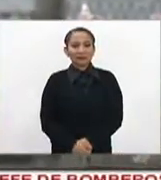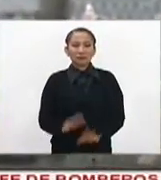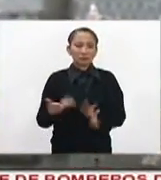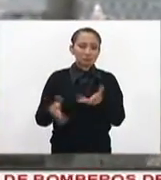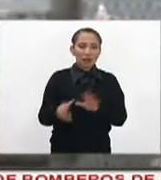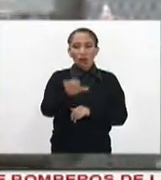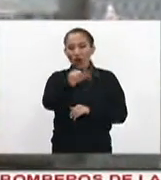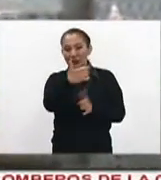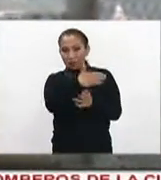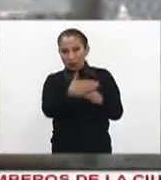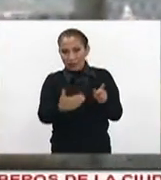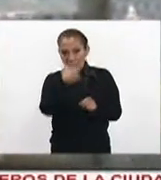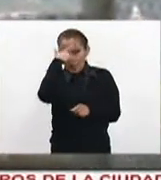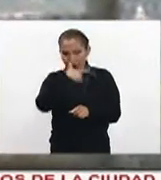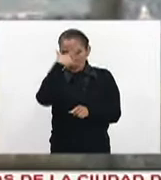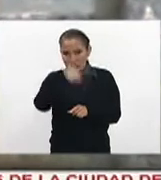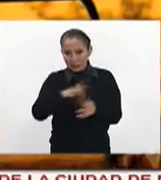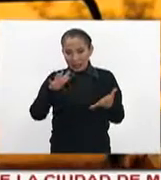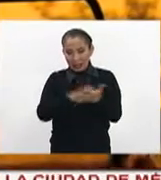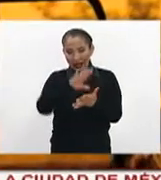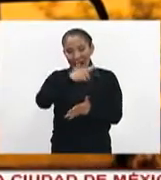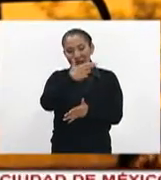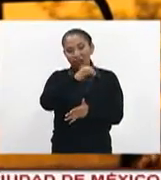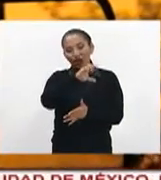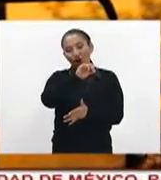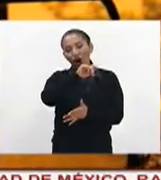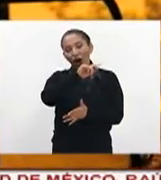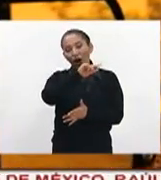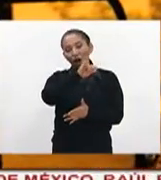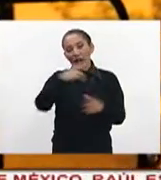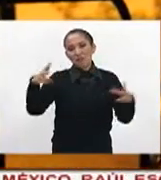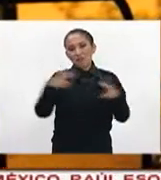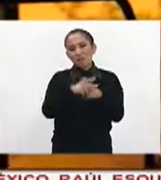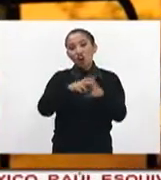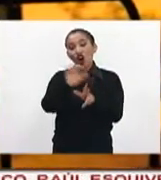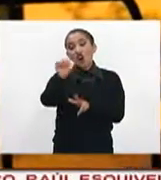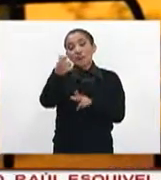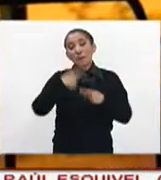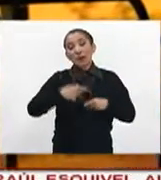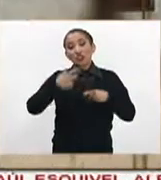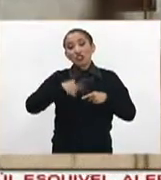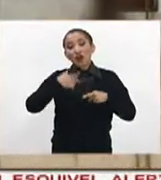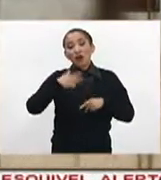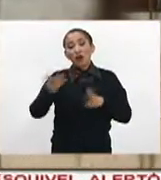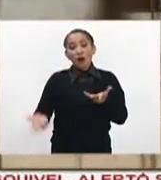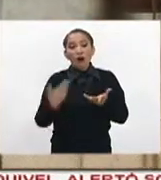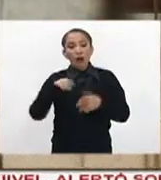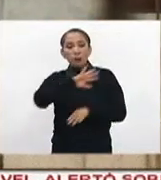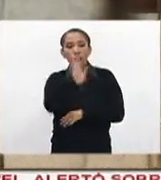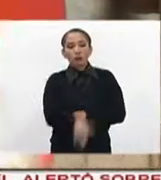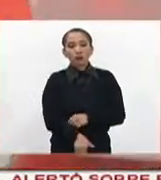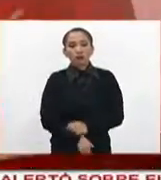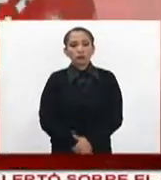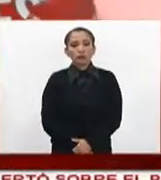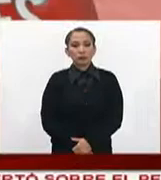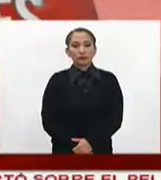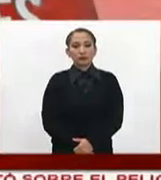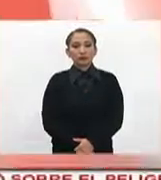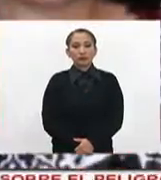Alrededor de las 11.30 de la noche en el penal de Chico Nautla se registró una riña donde 11 personas privadas de su libertad perdieron la vida.